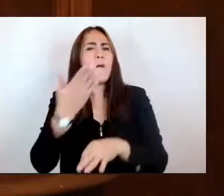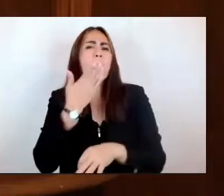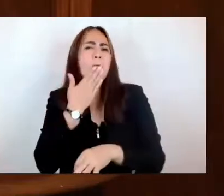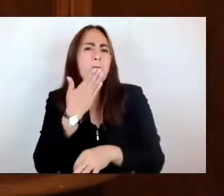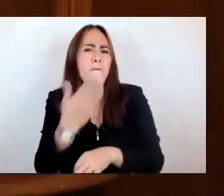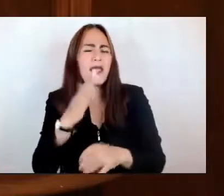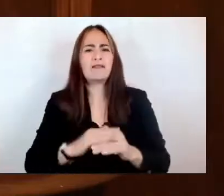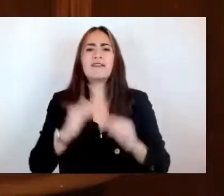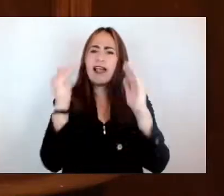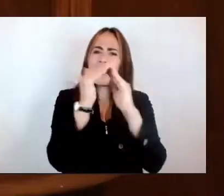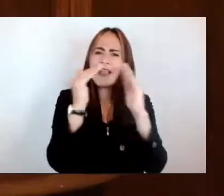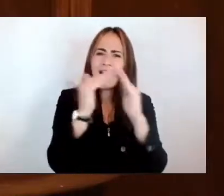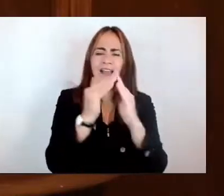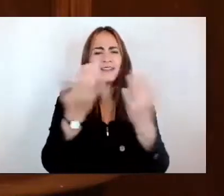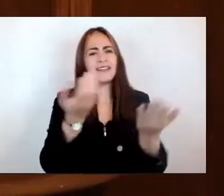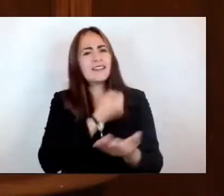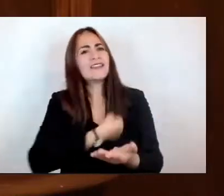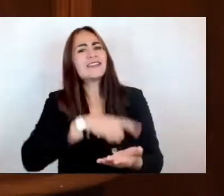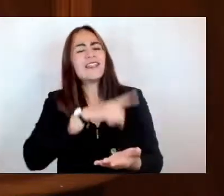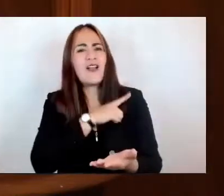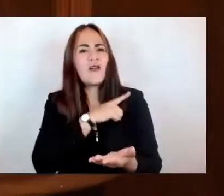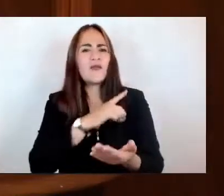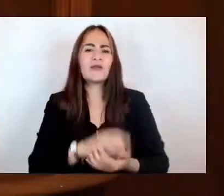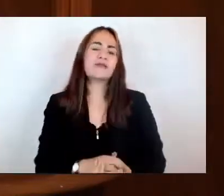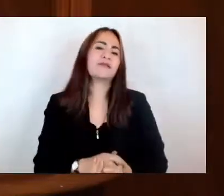vivienda, salud, educación.